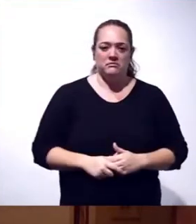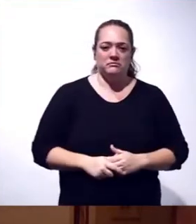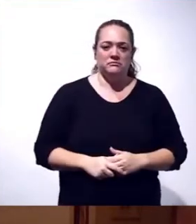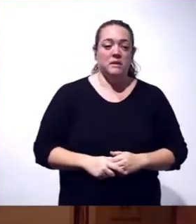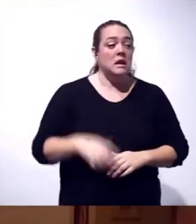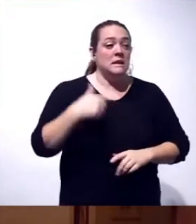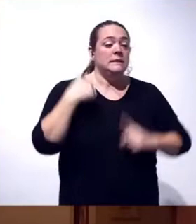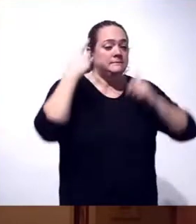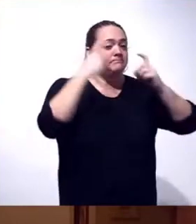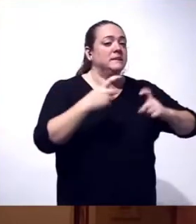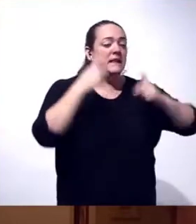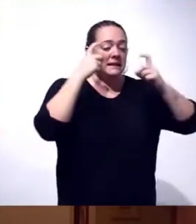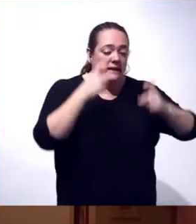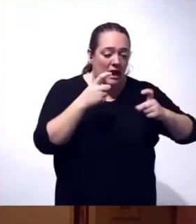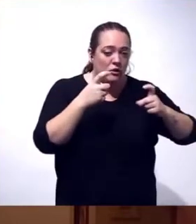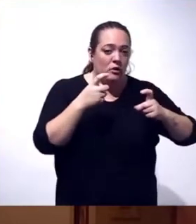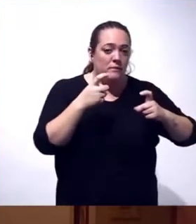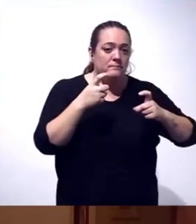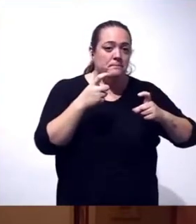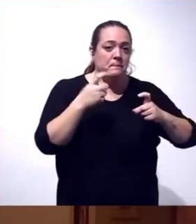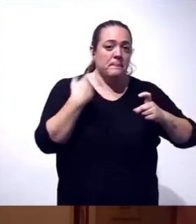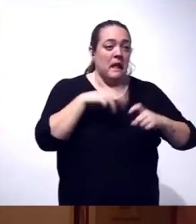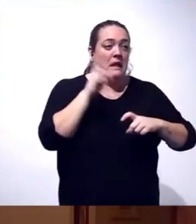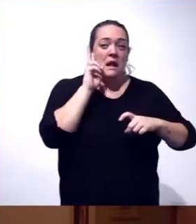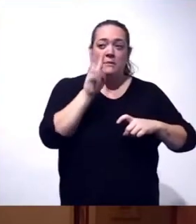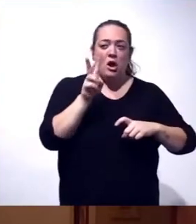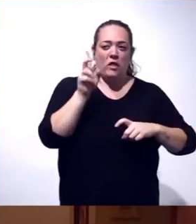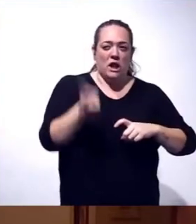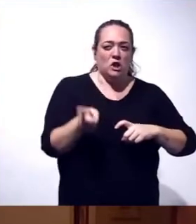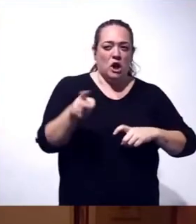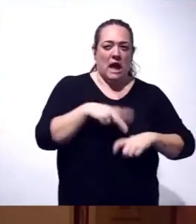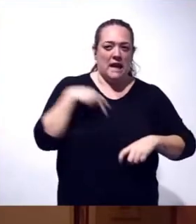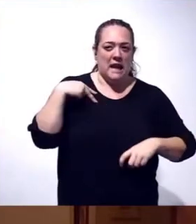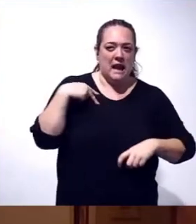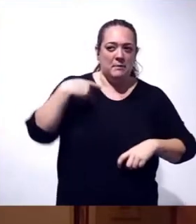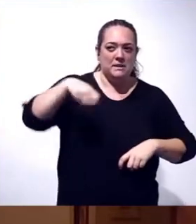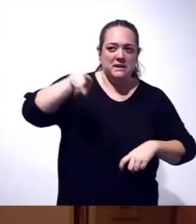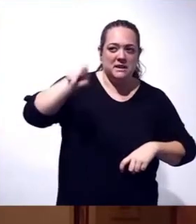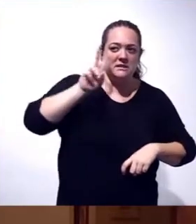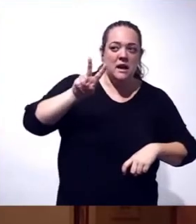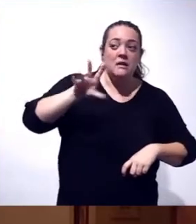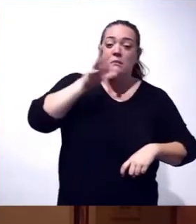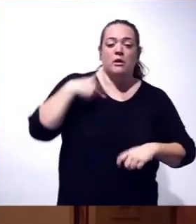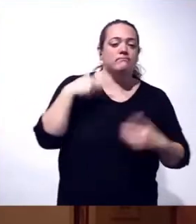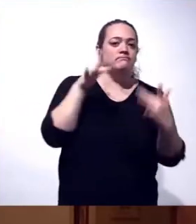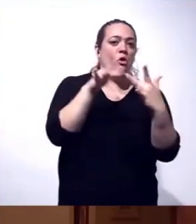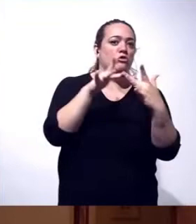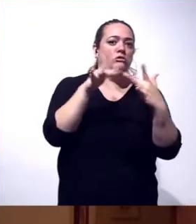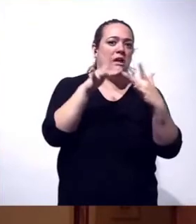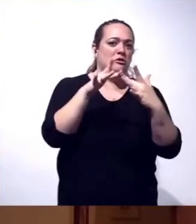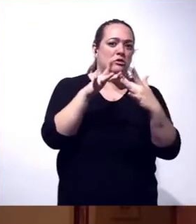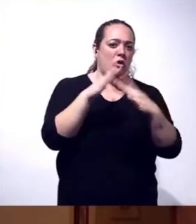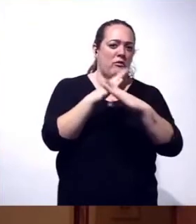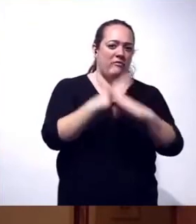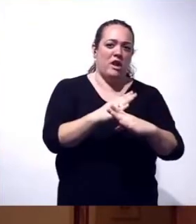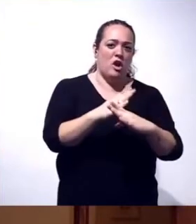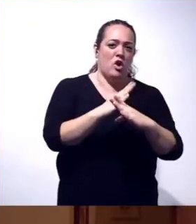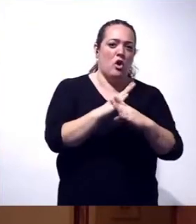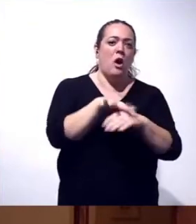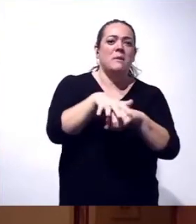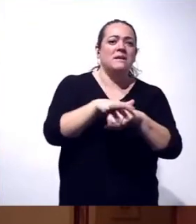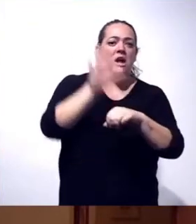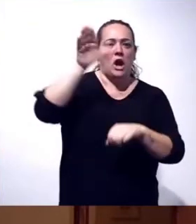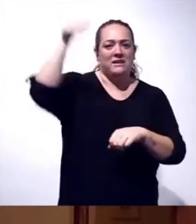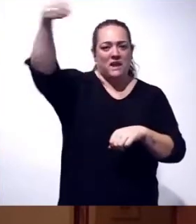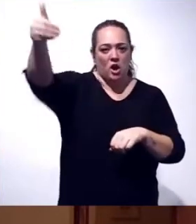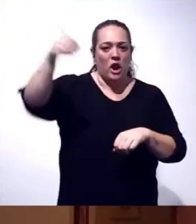Lo he intentado, y llevamos, miro para la directora general de Presidencia, porque estamos en contacto permanente con exteriores. He